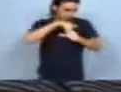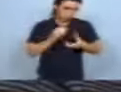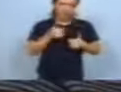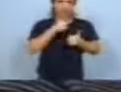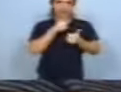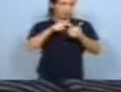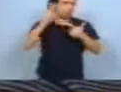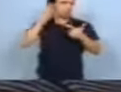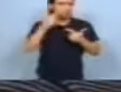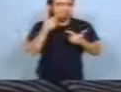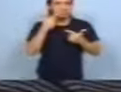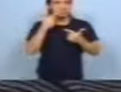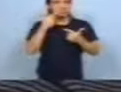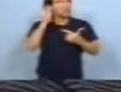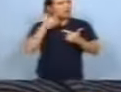luz,